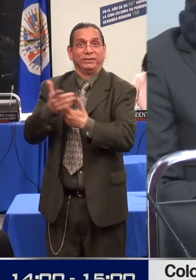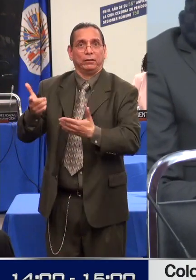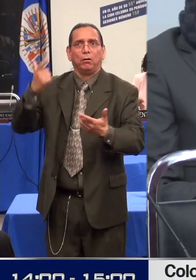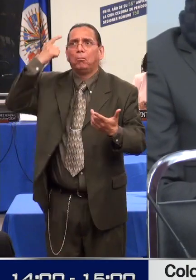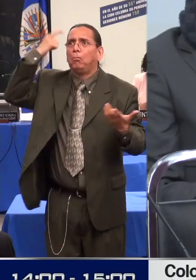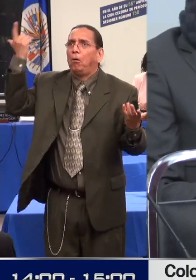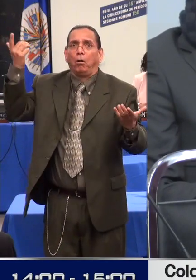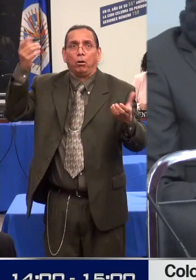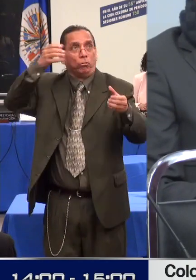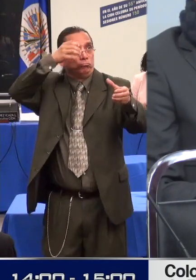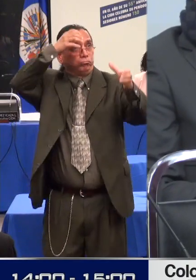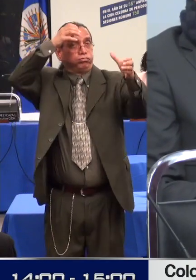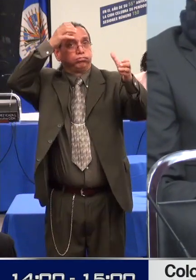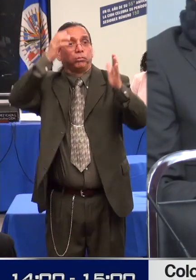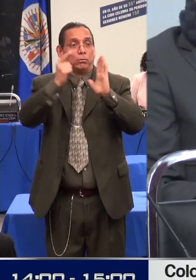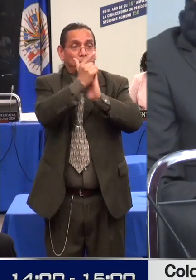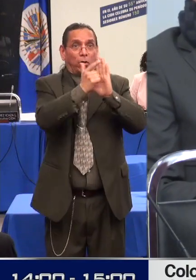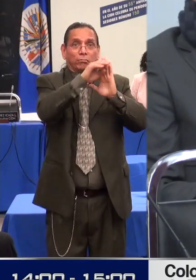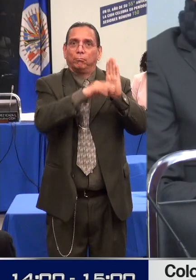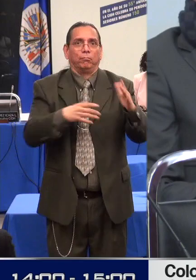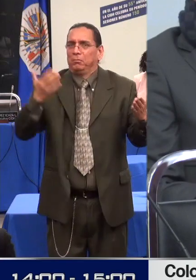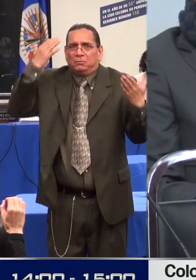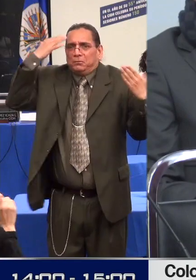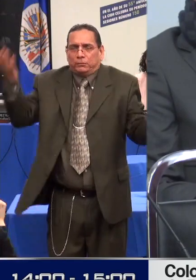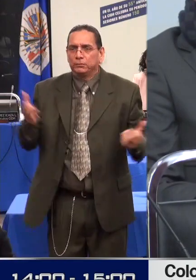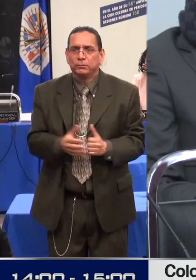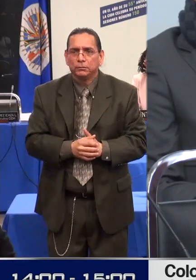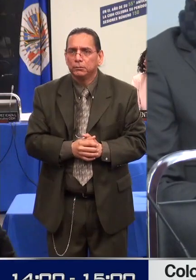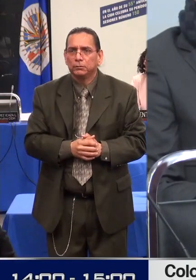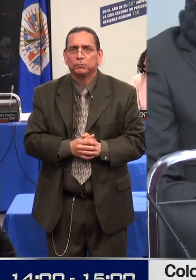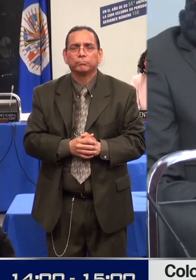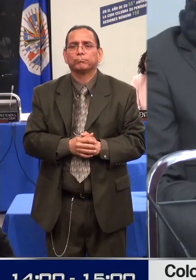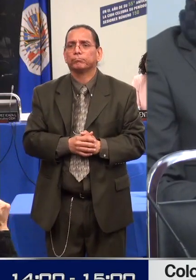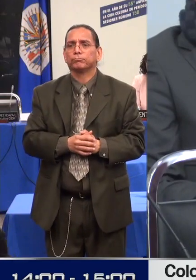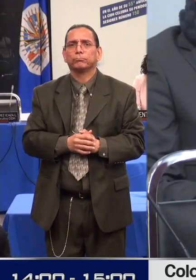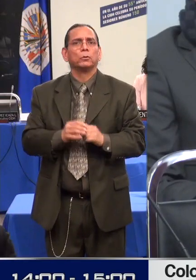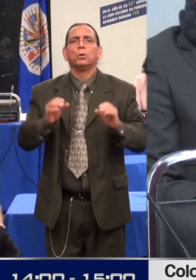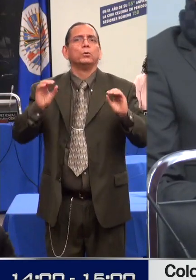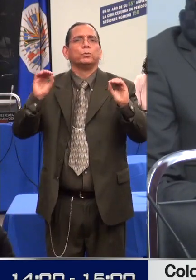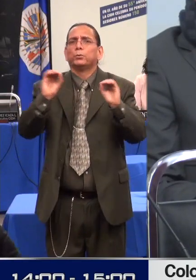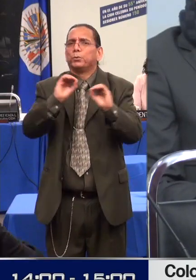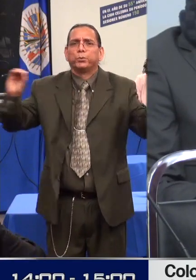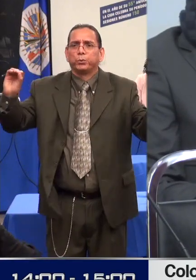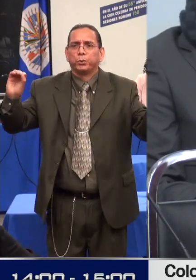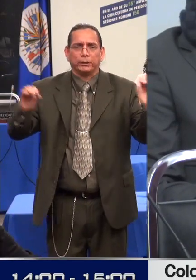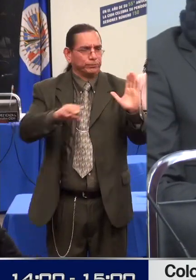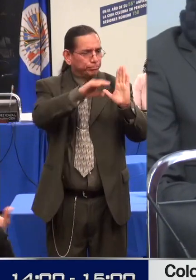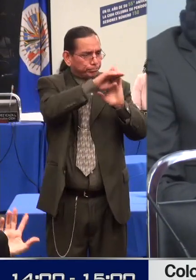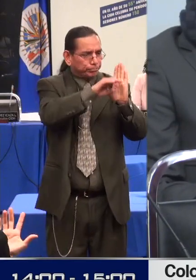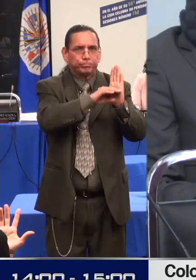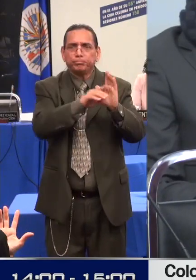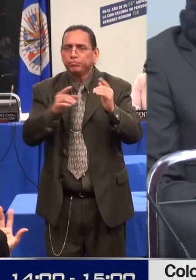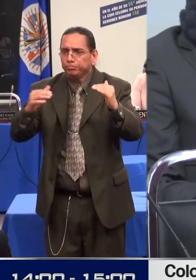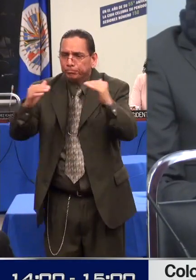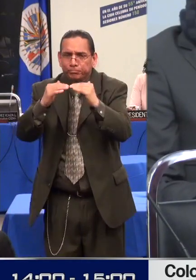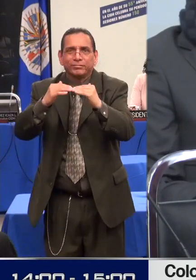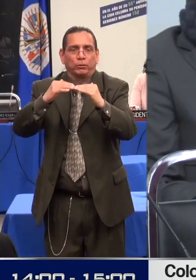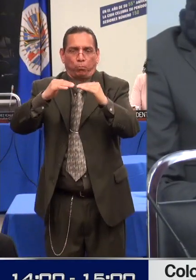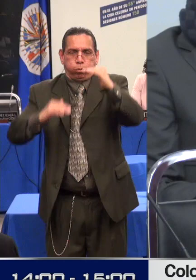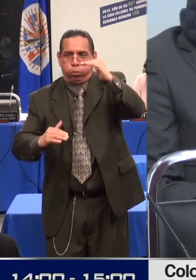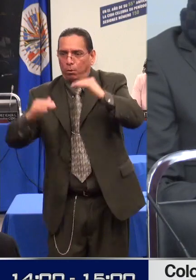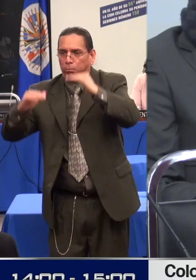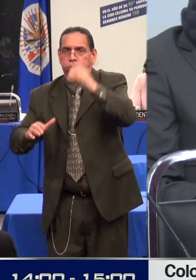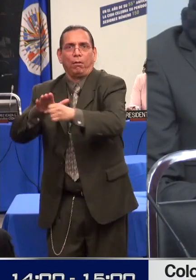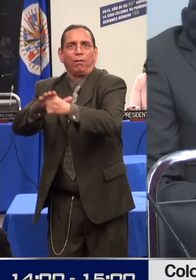de las personas con discapacidad, así como su institucionalización y segregación. Hoy me referiré brevemente a